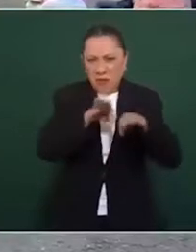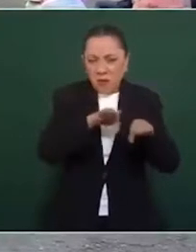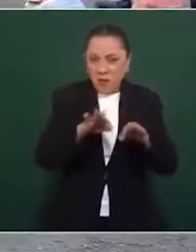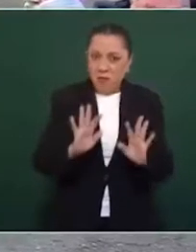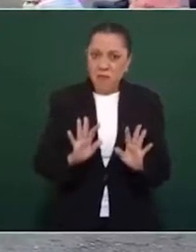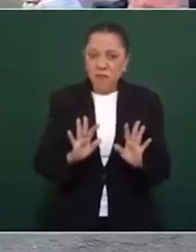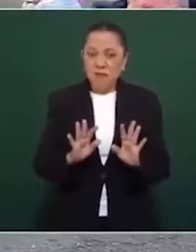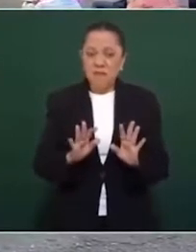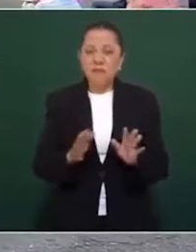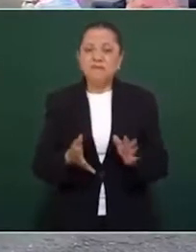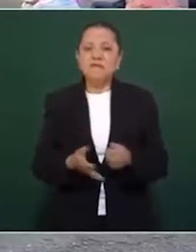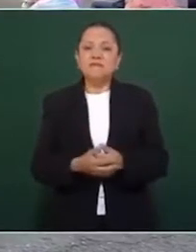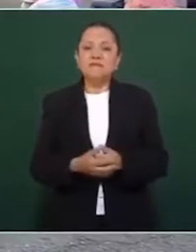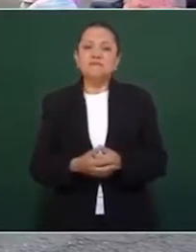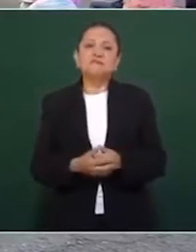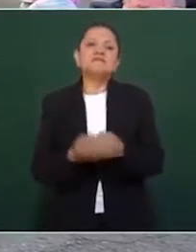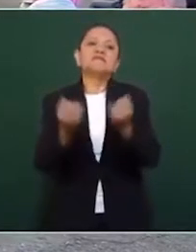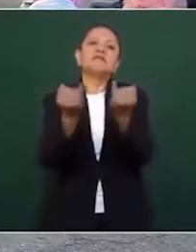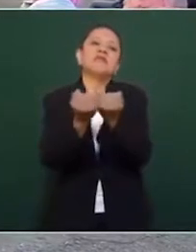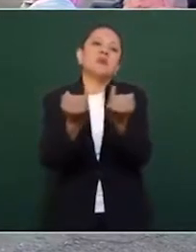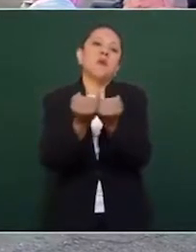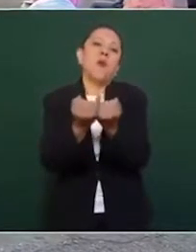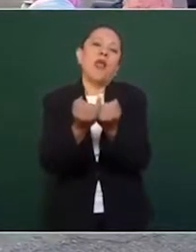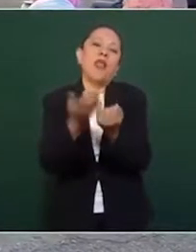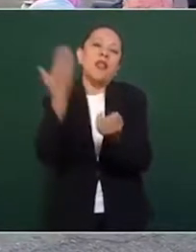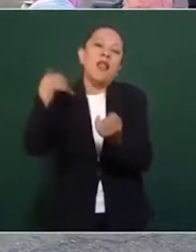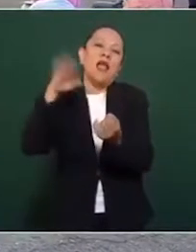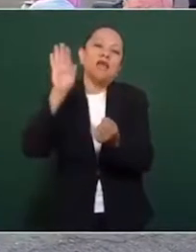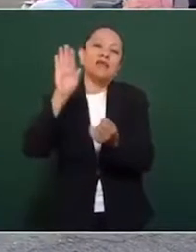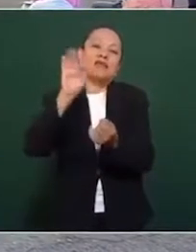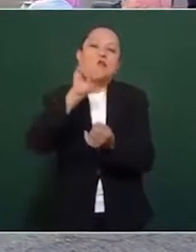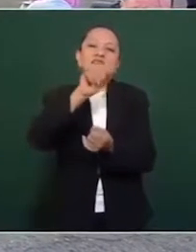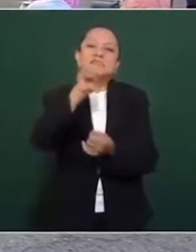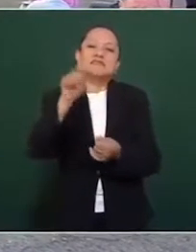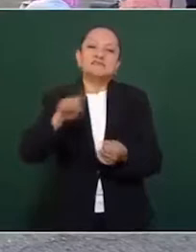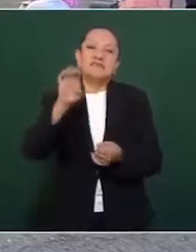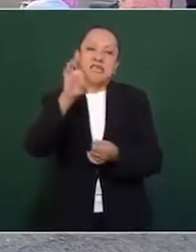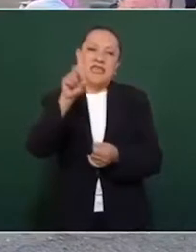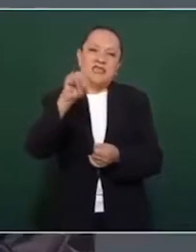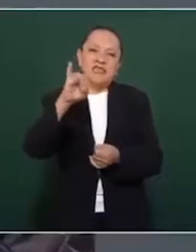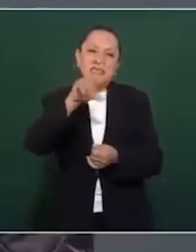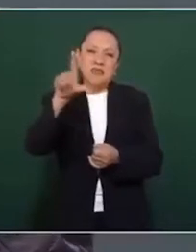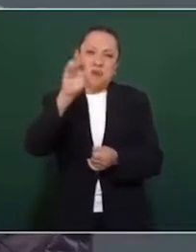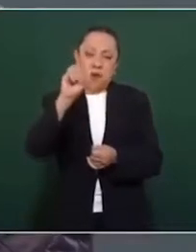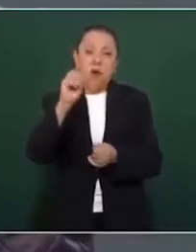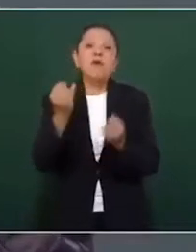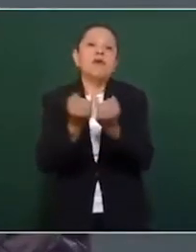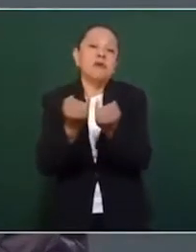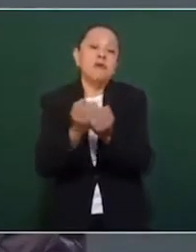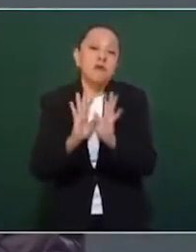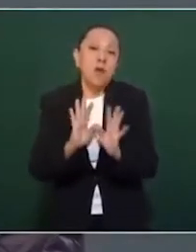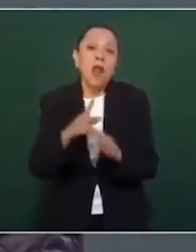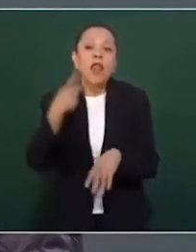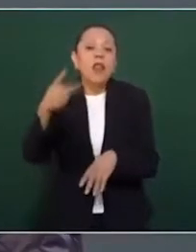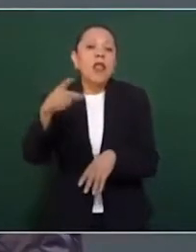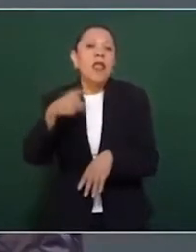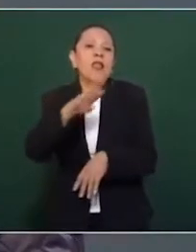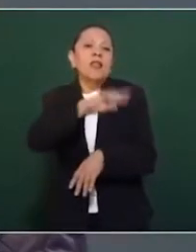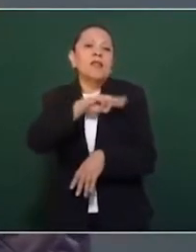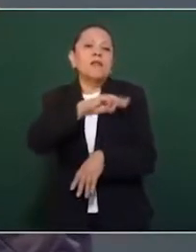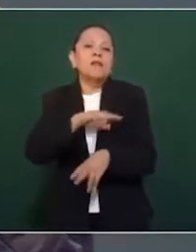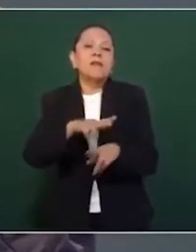Lo que hicieron con Cedillo, igual, privatizó los ferrocarriles,